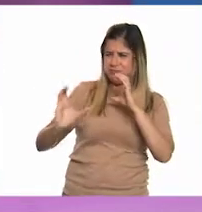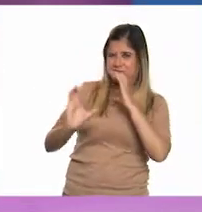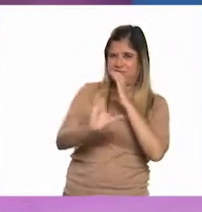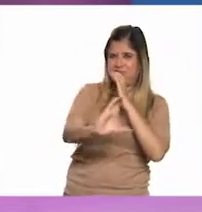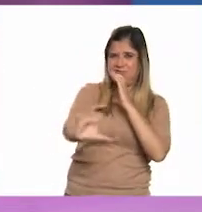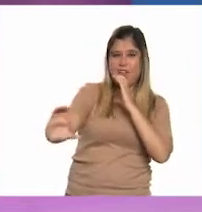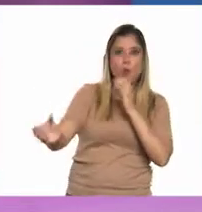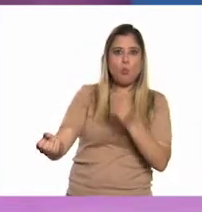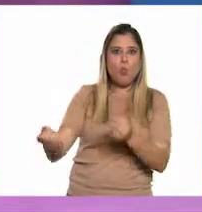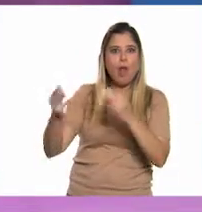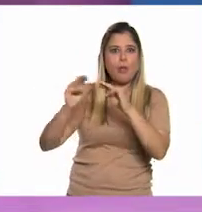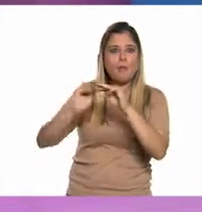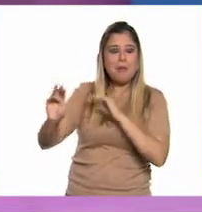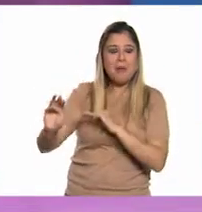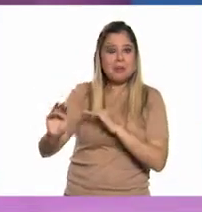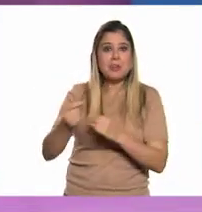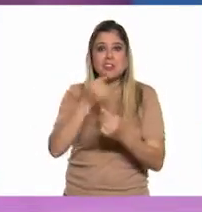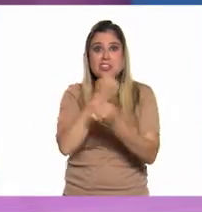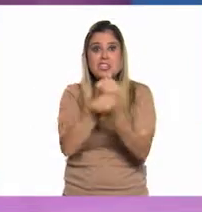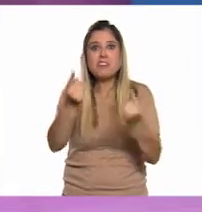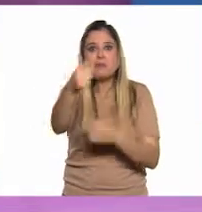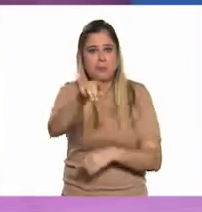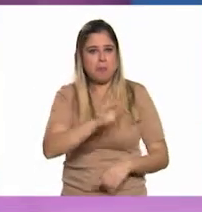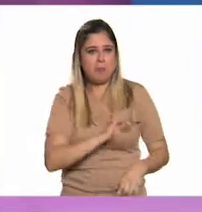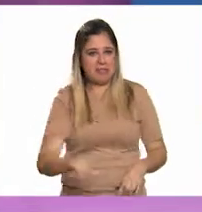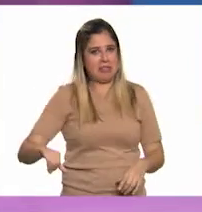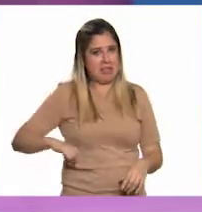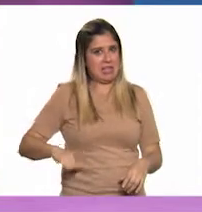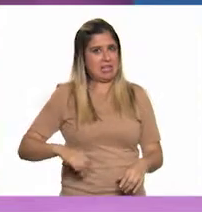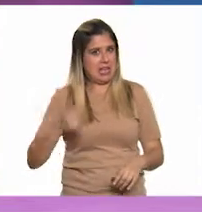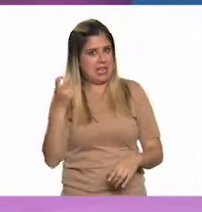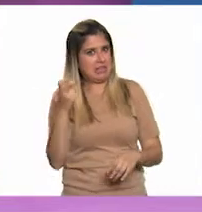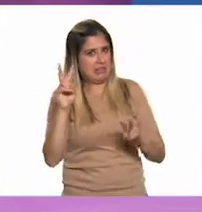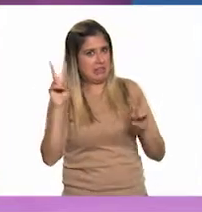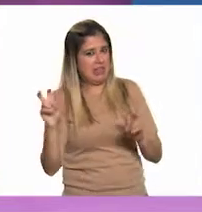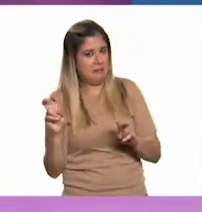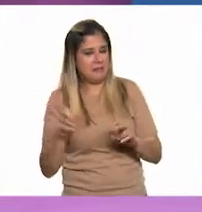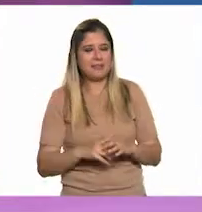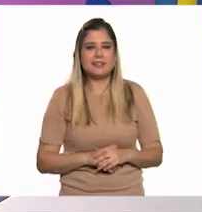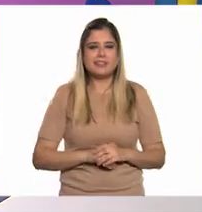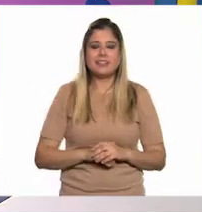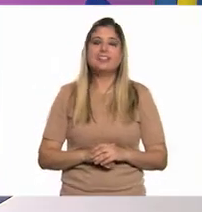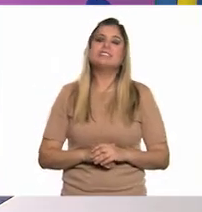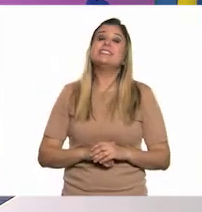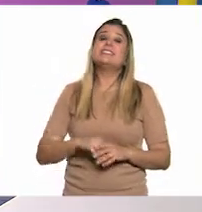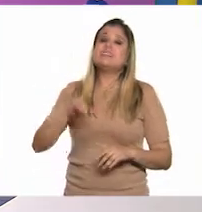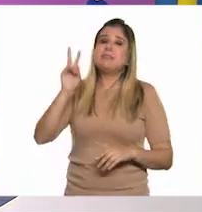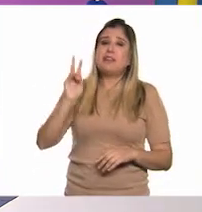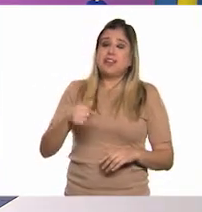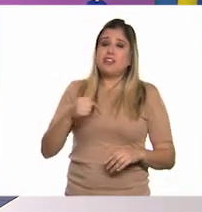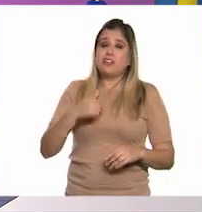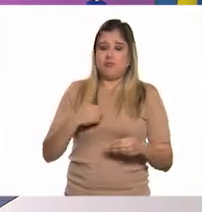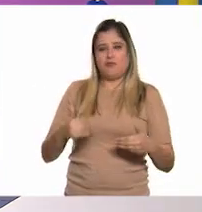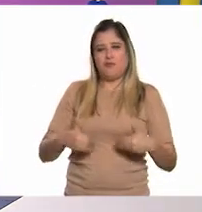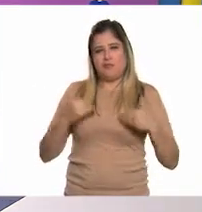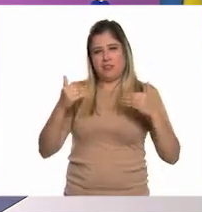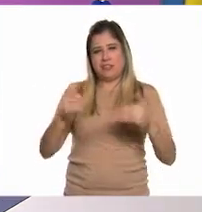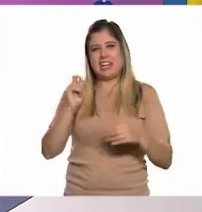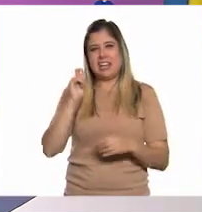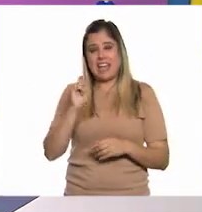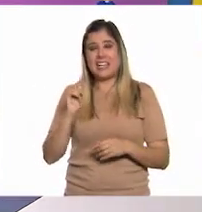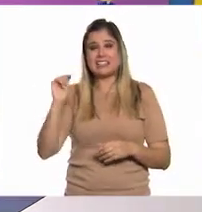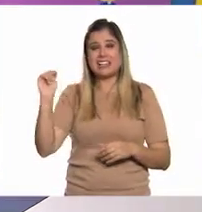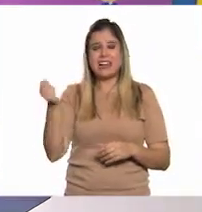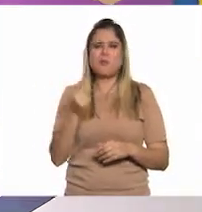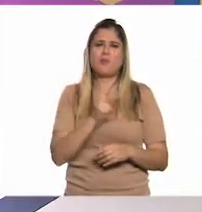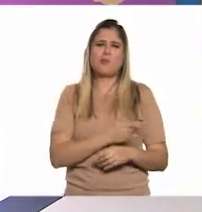otros niños de mi edad también se pueden interesar por estos datos. Pues, yo debo confesar que a mí me gustan los temas que tienen que ver con la